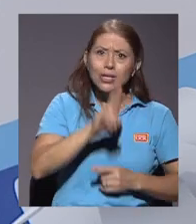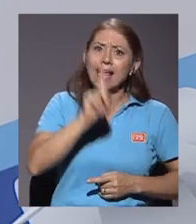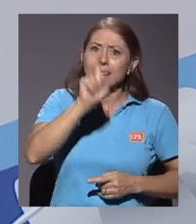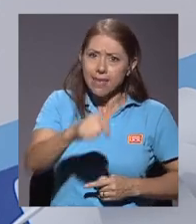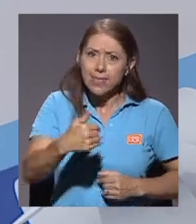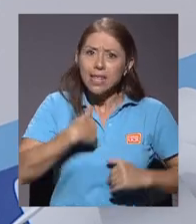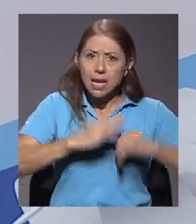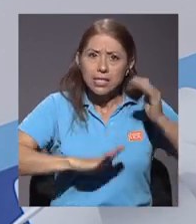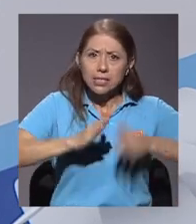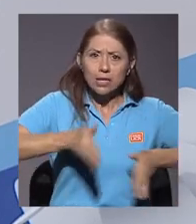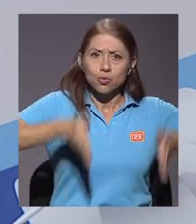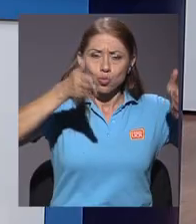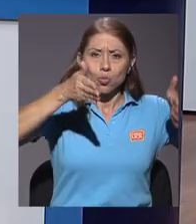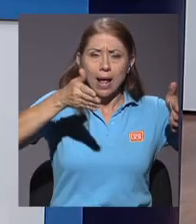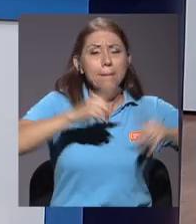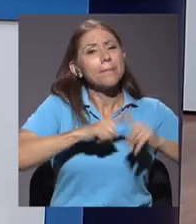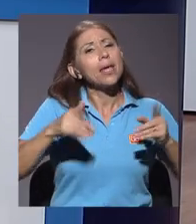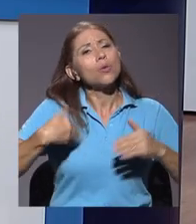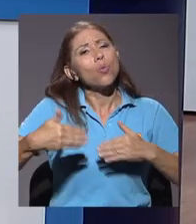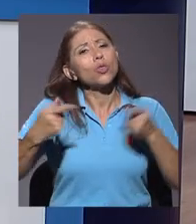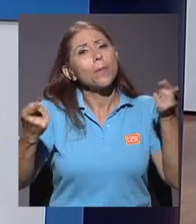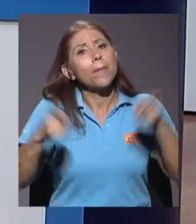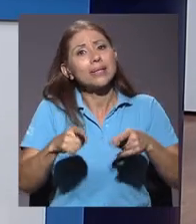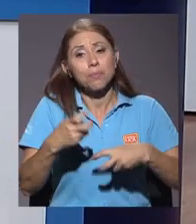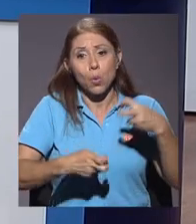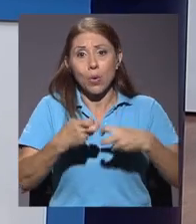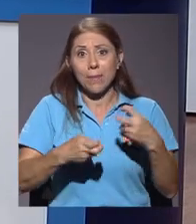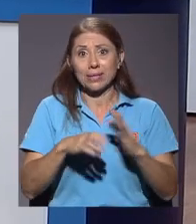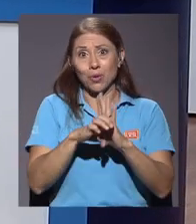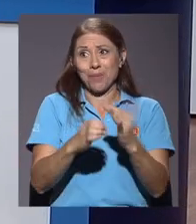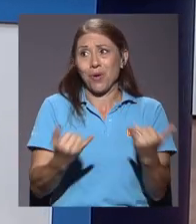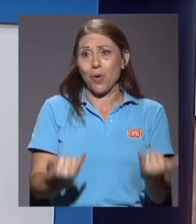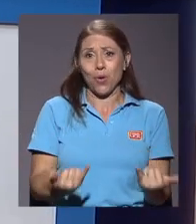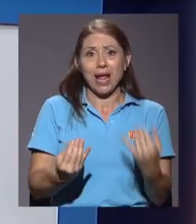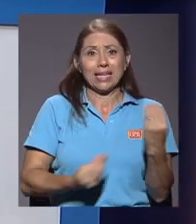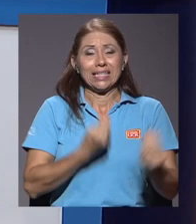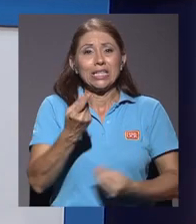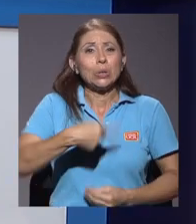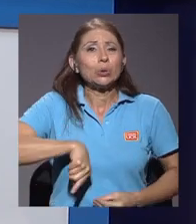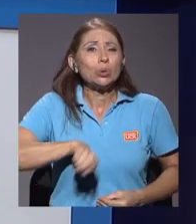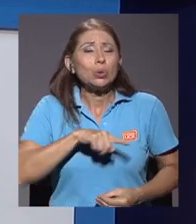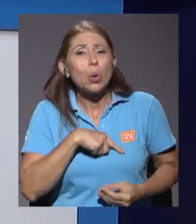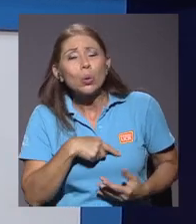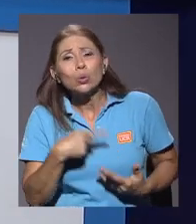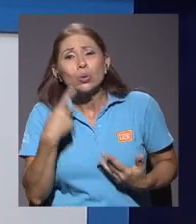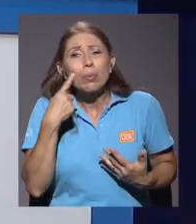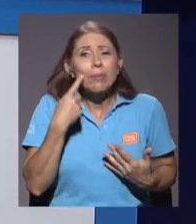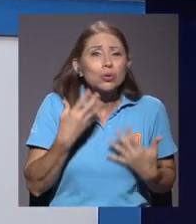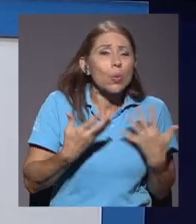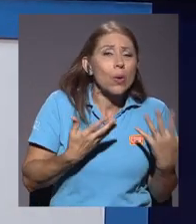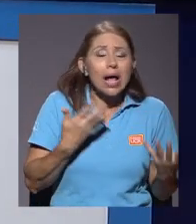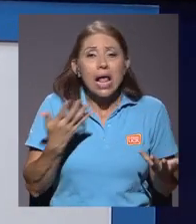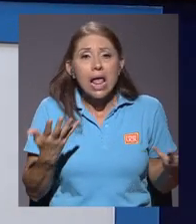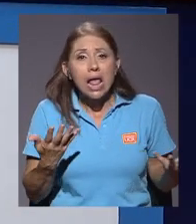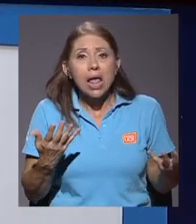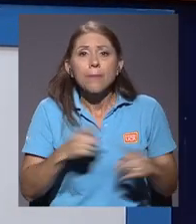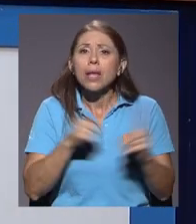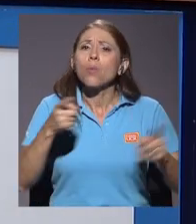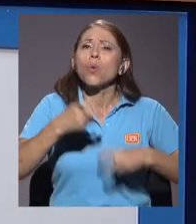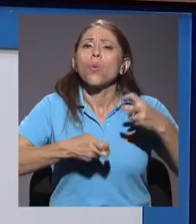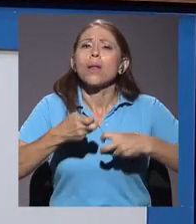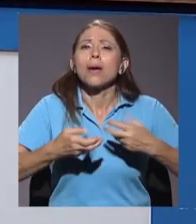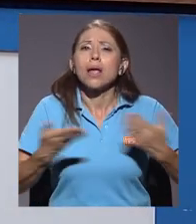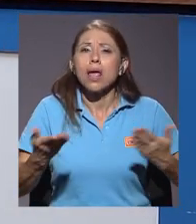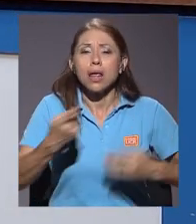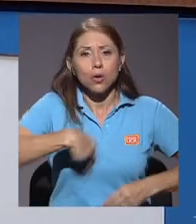tener infraestructura, lo que pasa es que cuando se dan problemas como lo que se están dando ahora, nos vemos en las cosas pequeñas, nos vemos, ¿qué es el problema